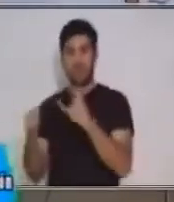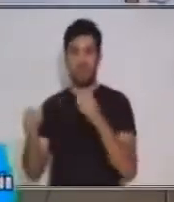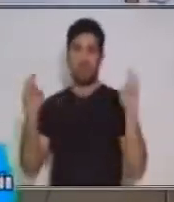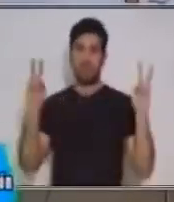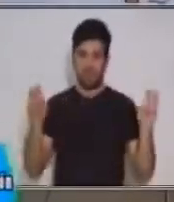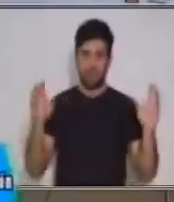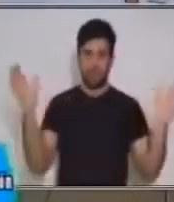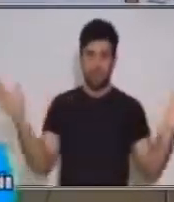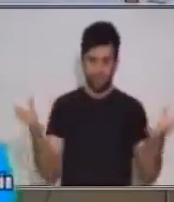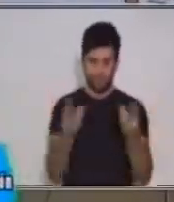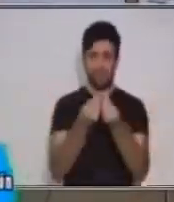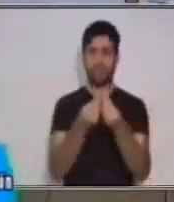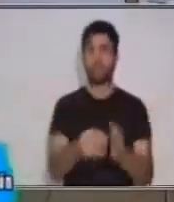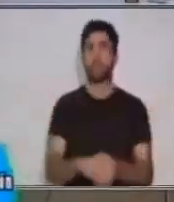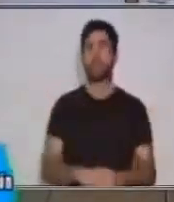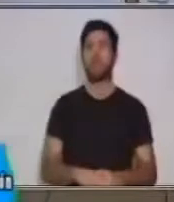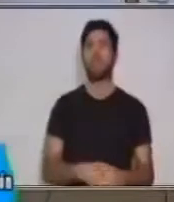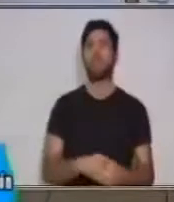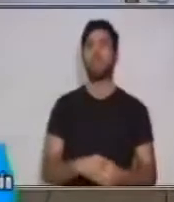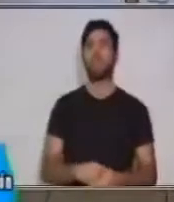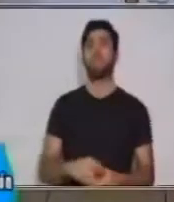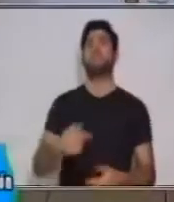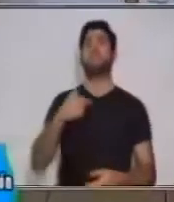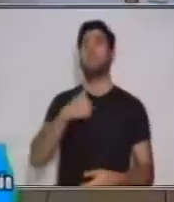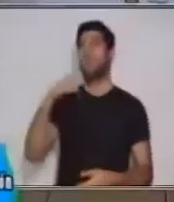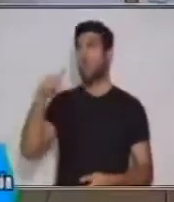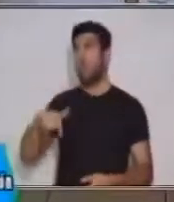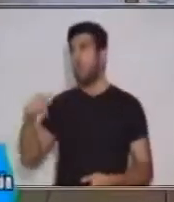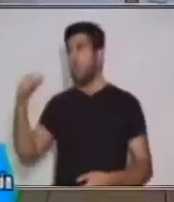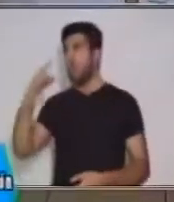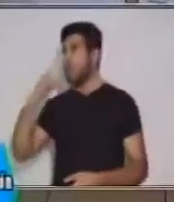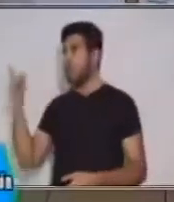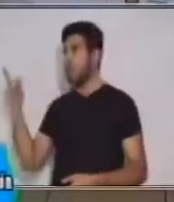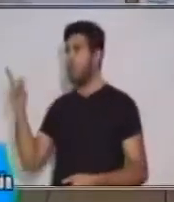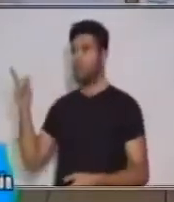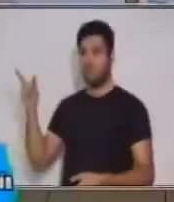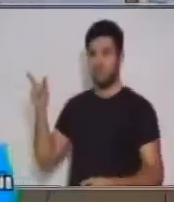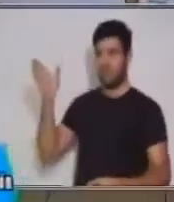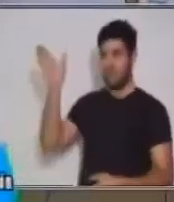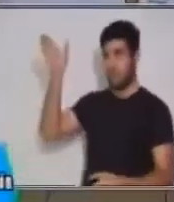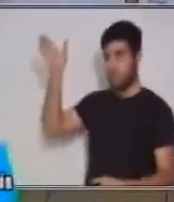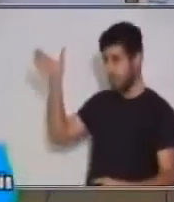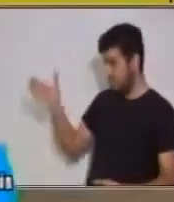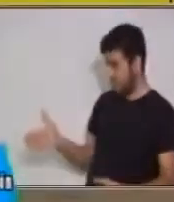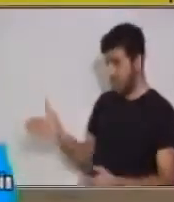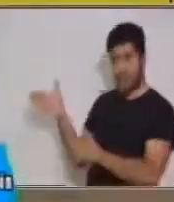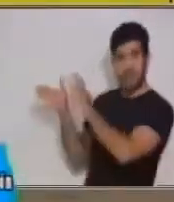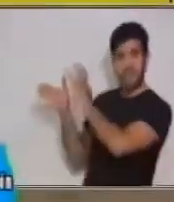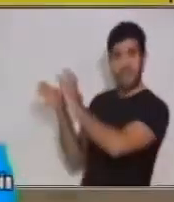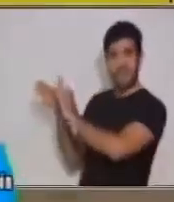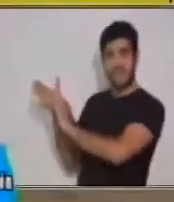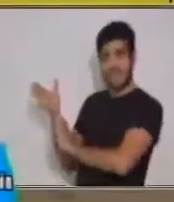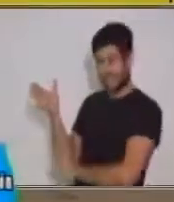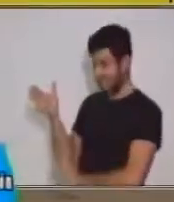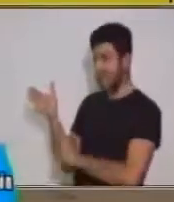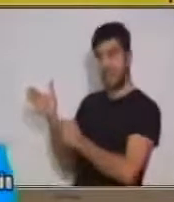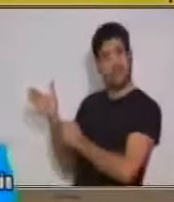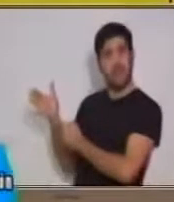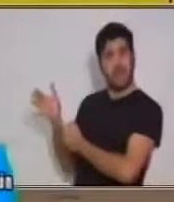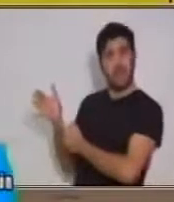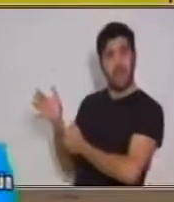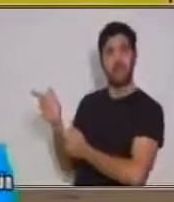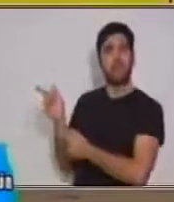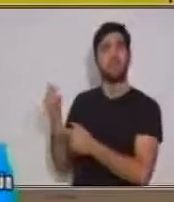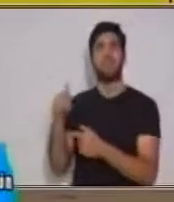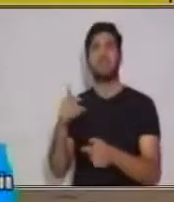coloqué de un, en, en un solo bloque, para que podamos comprender. A veces nos pasa